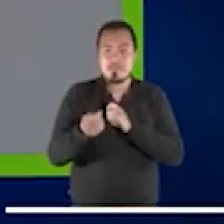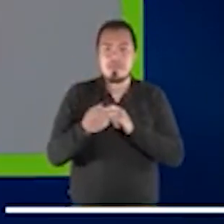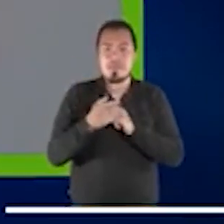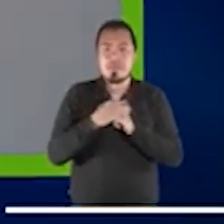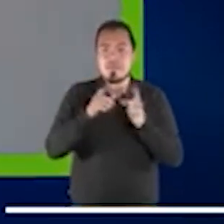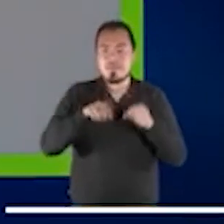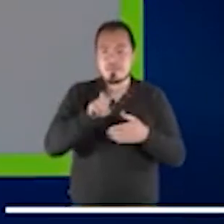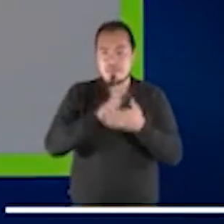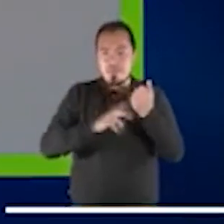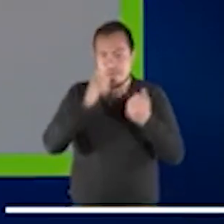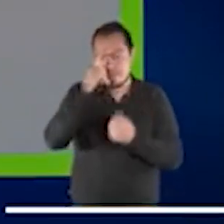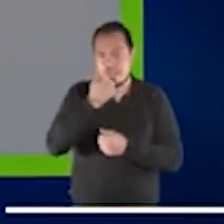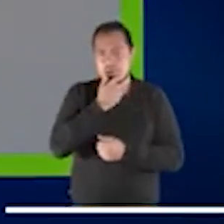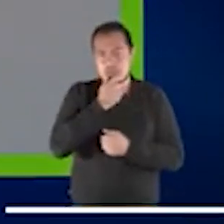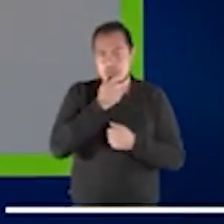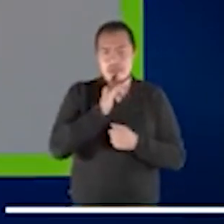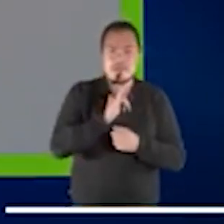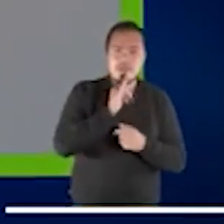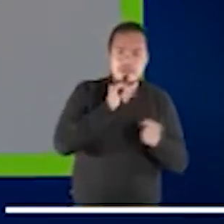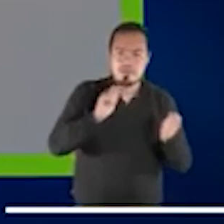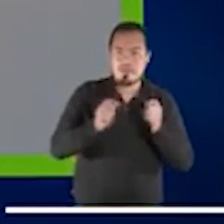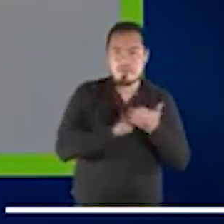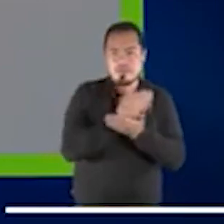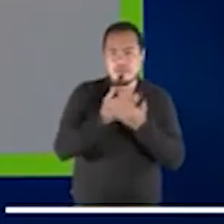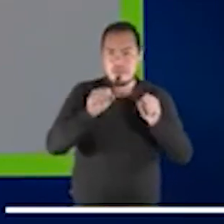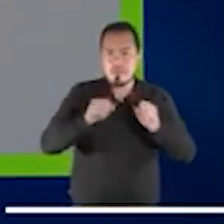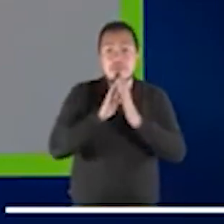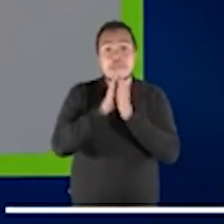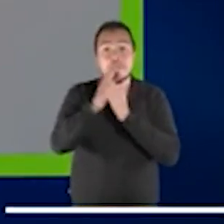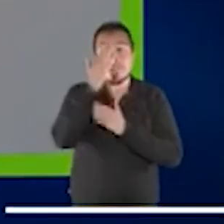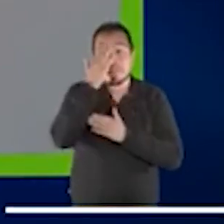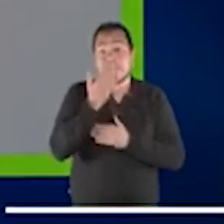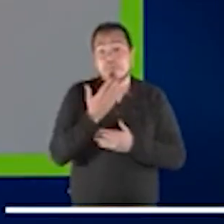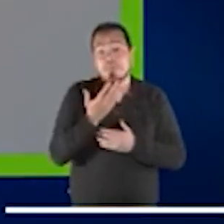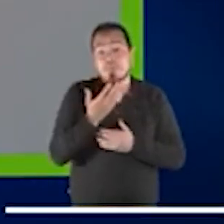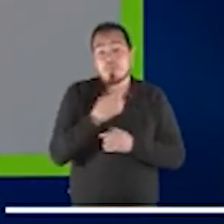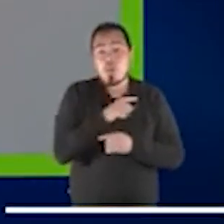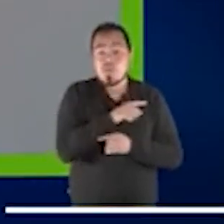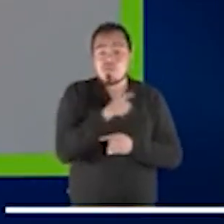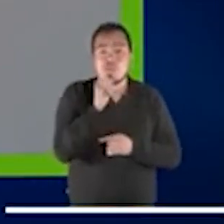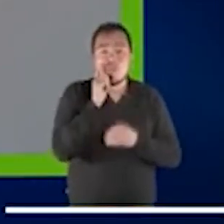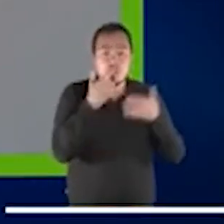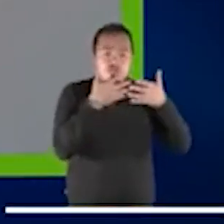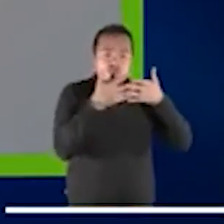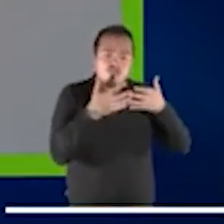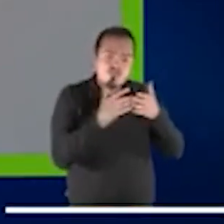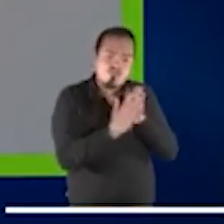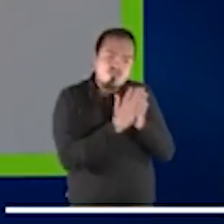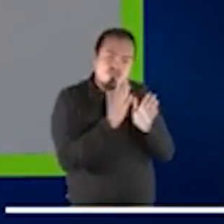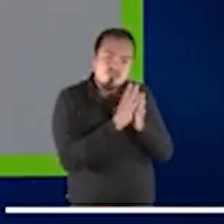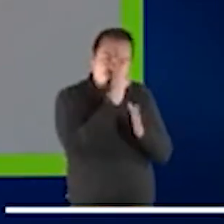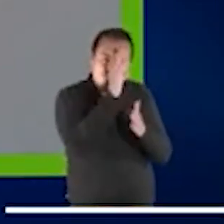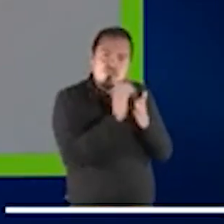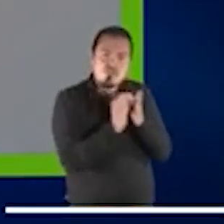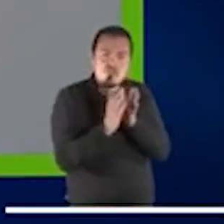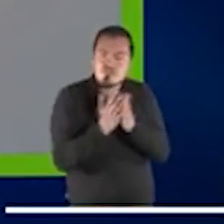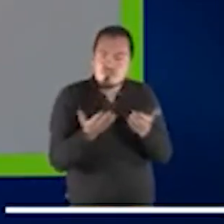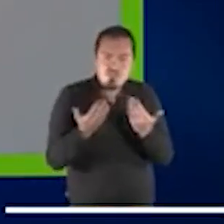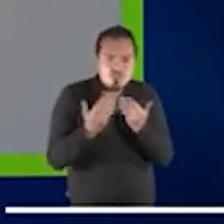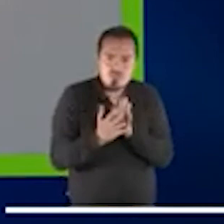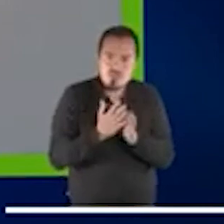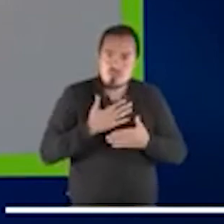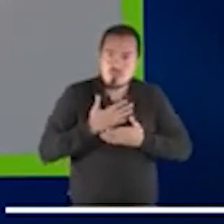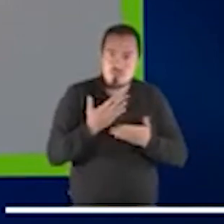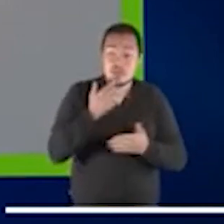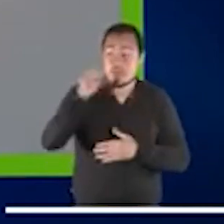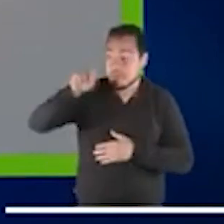también y Javier si hay comentarios no les en comentarnos claro que sí Cedric